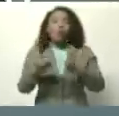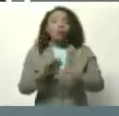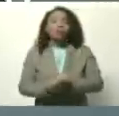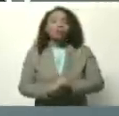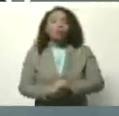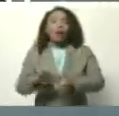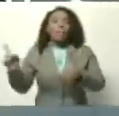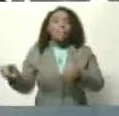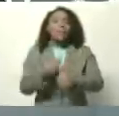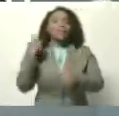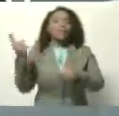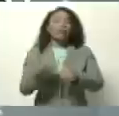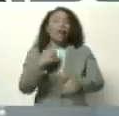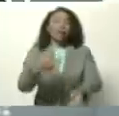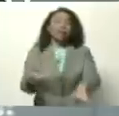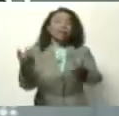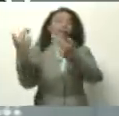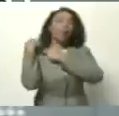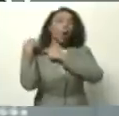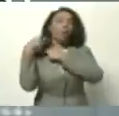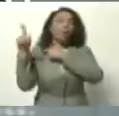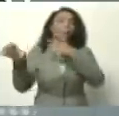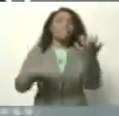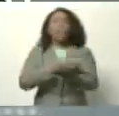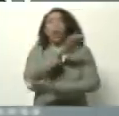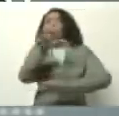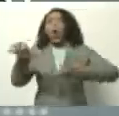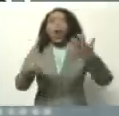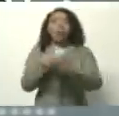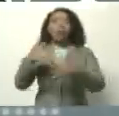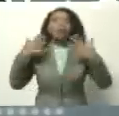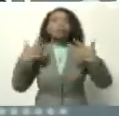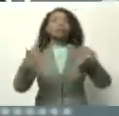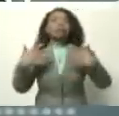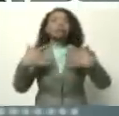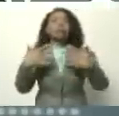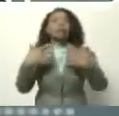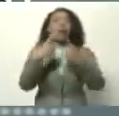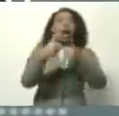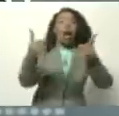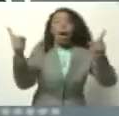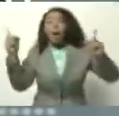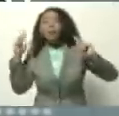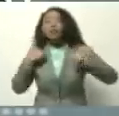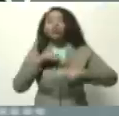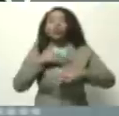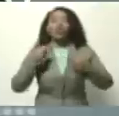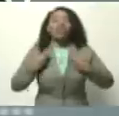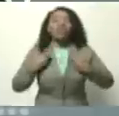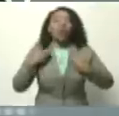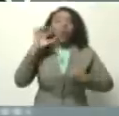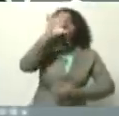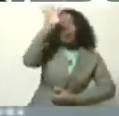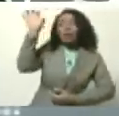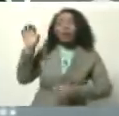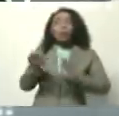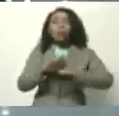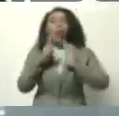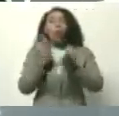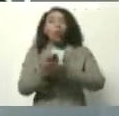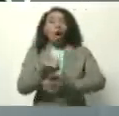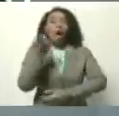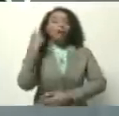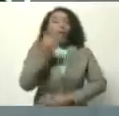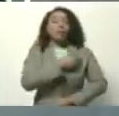es el principal responsable de la crisis y la emergencia climática que estamos viviendo todos los países en el mundo. Ayer el presidente lo